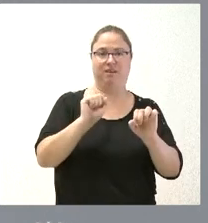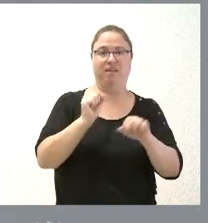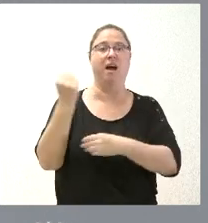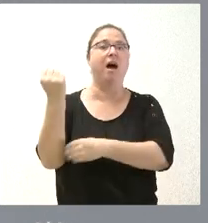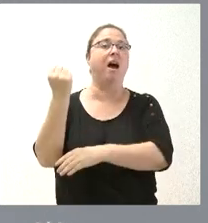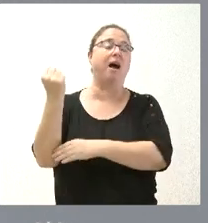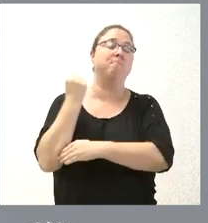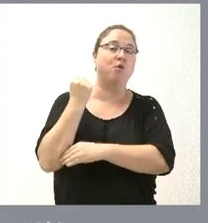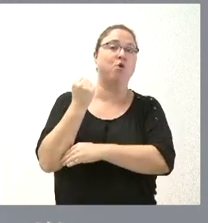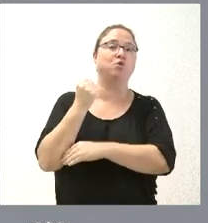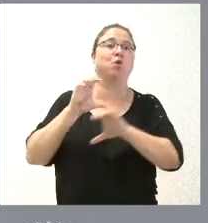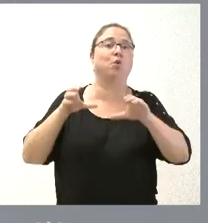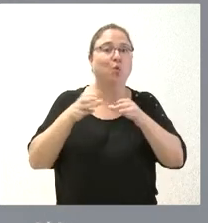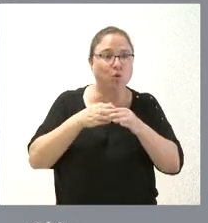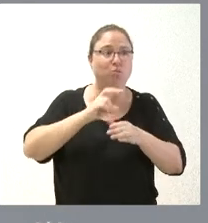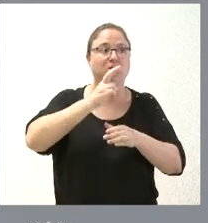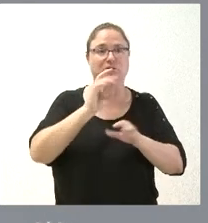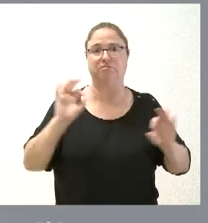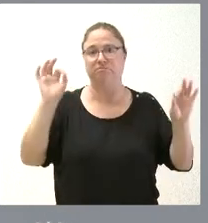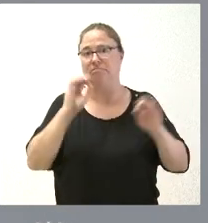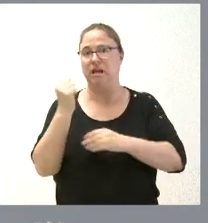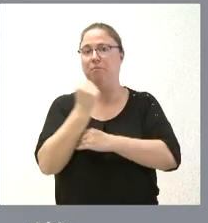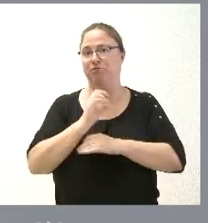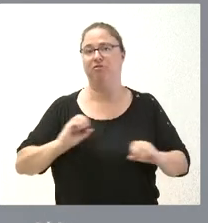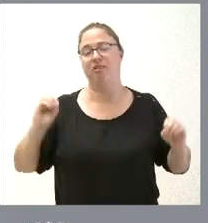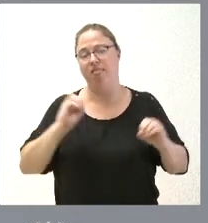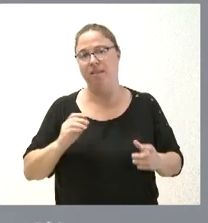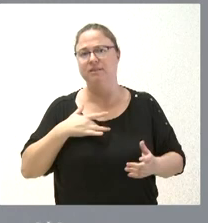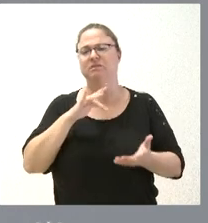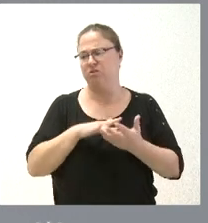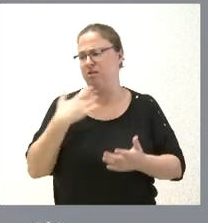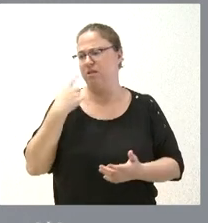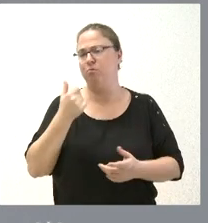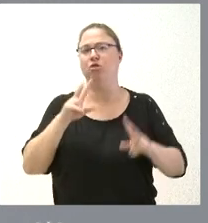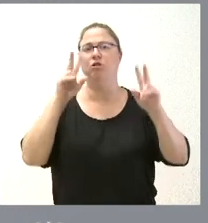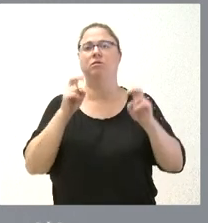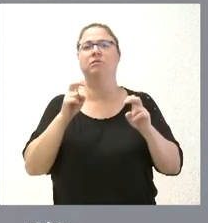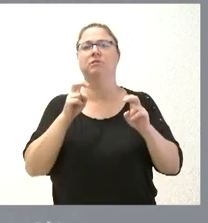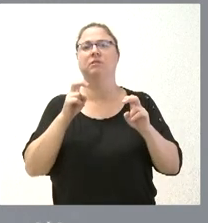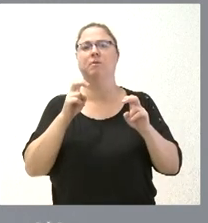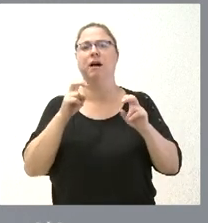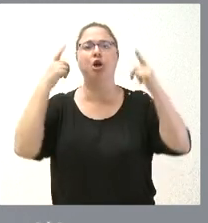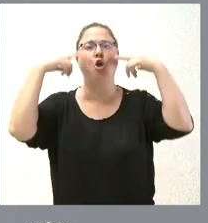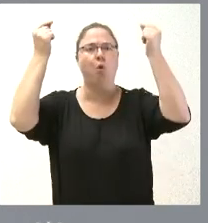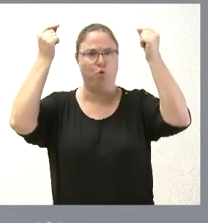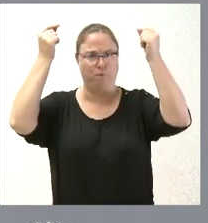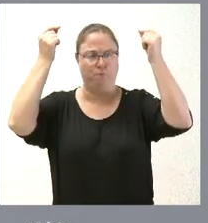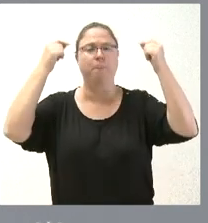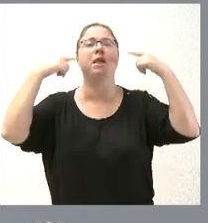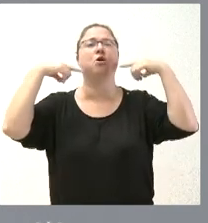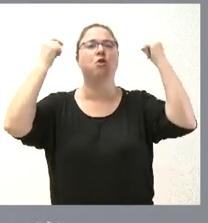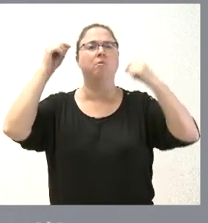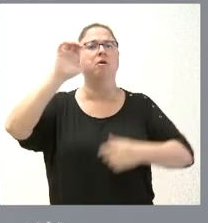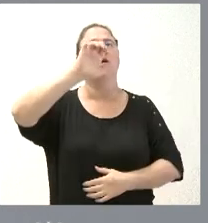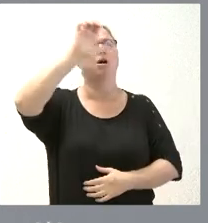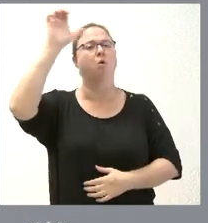con el apoyo de otros grupos políticos con relación parlamentaria apoyándonos. Nos ha pasado recientemente con el tema del lobo donde Europa ha orientado